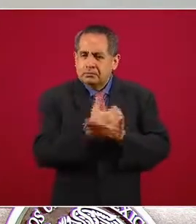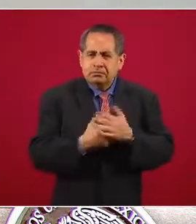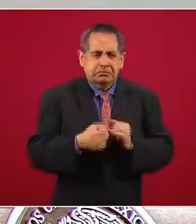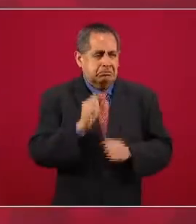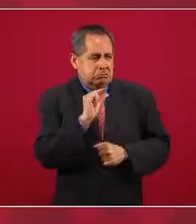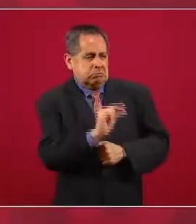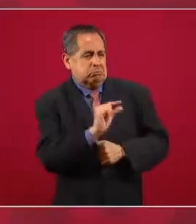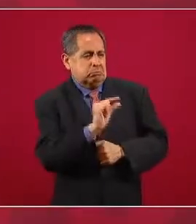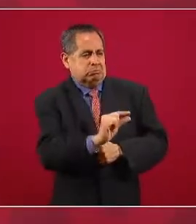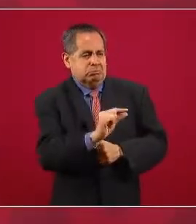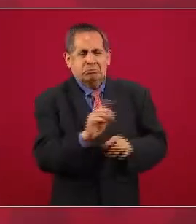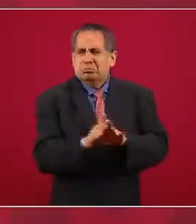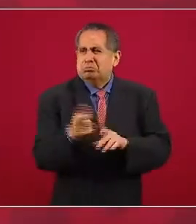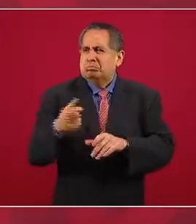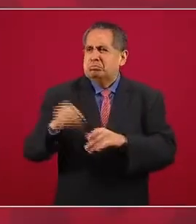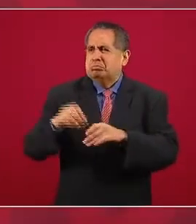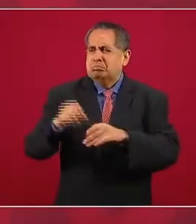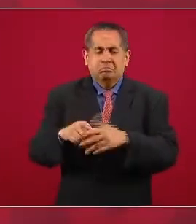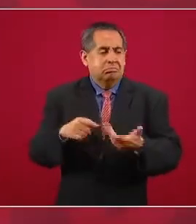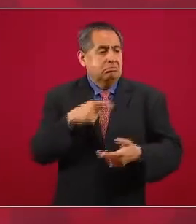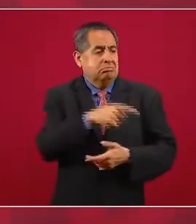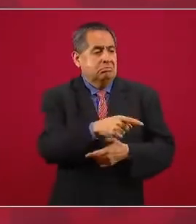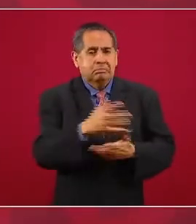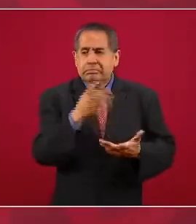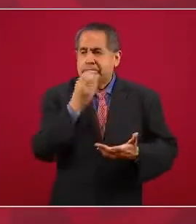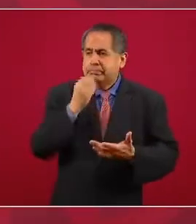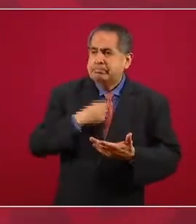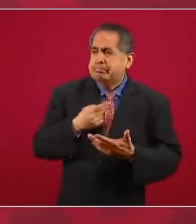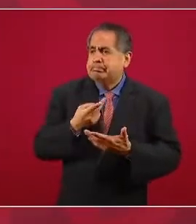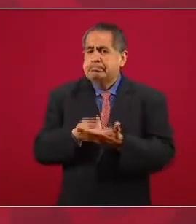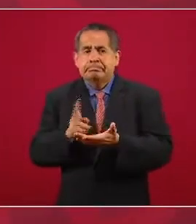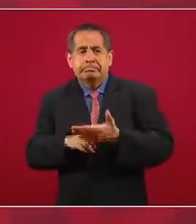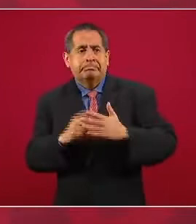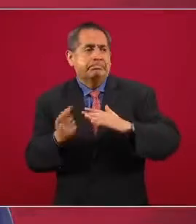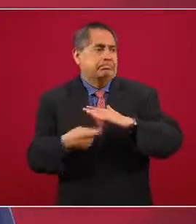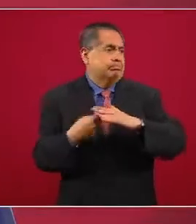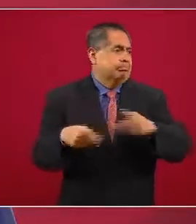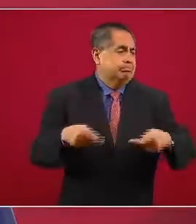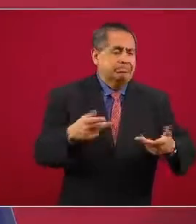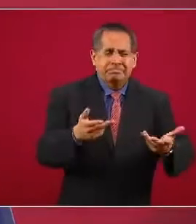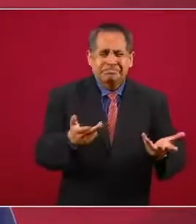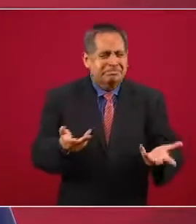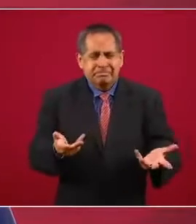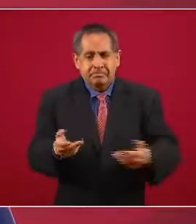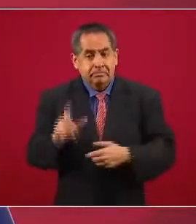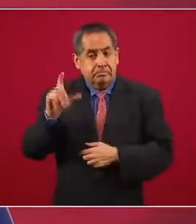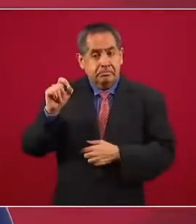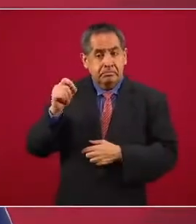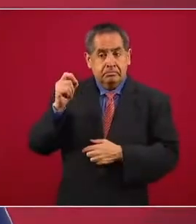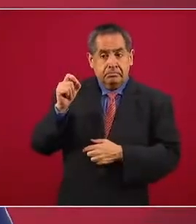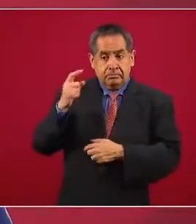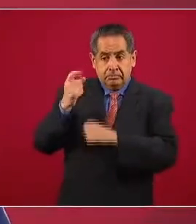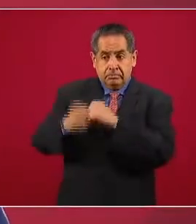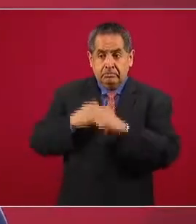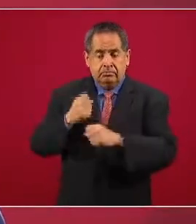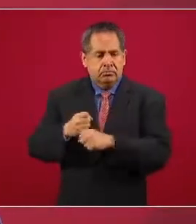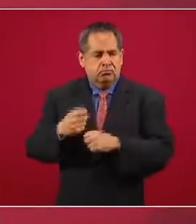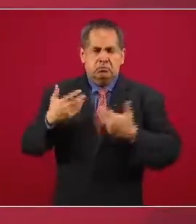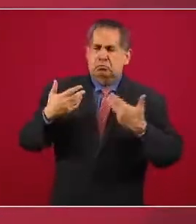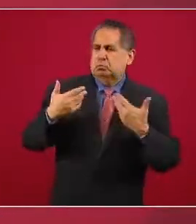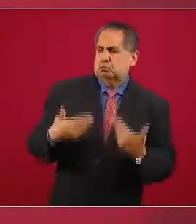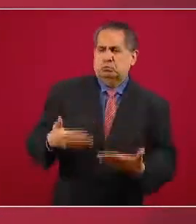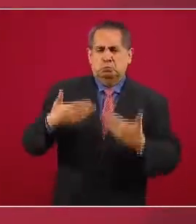informalidad. Y durante 20 años se festejaban las cifras de aumento